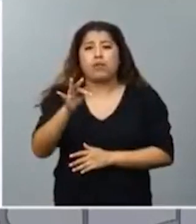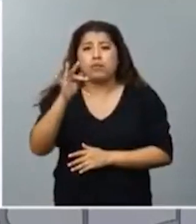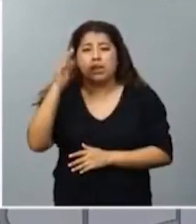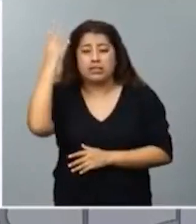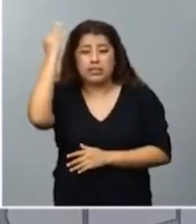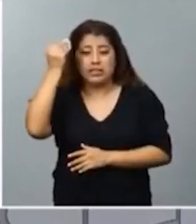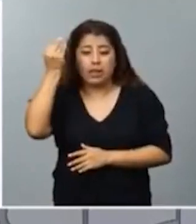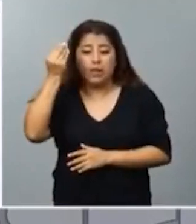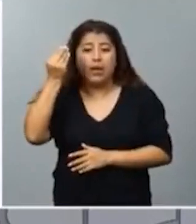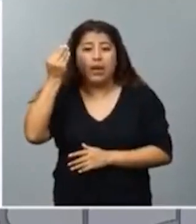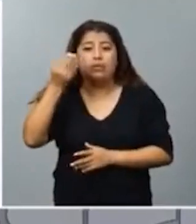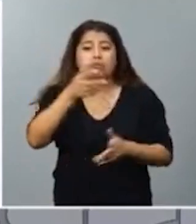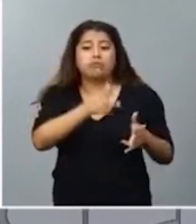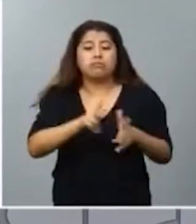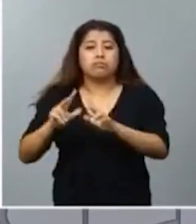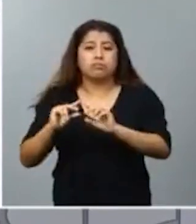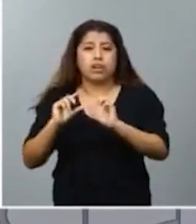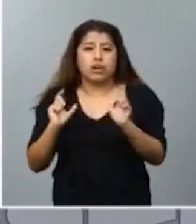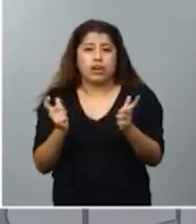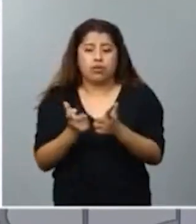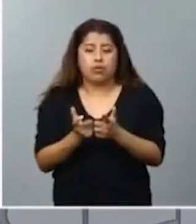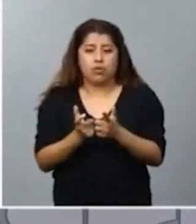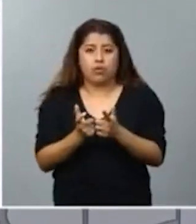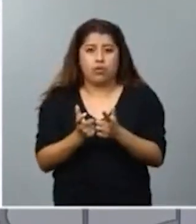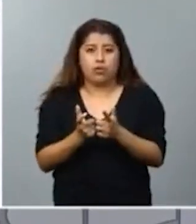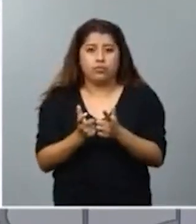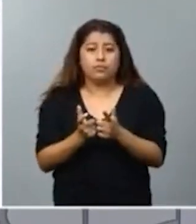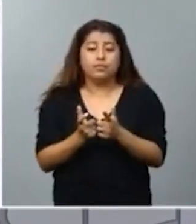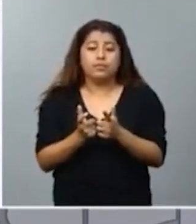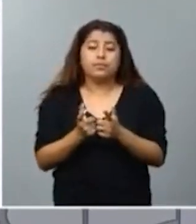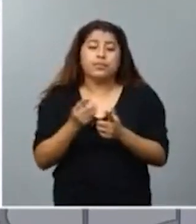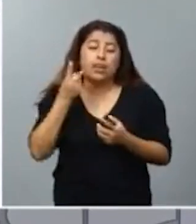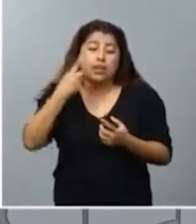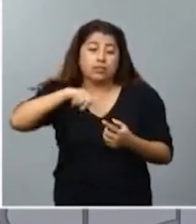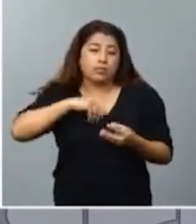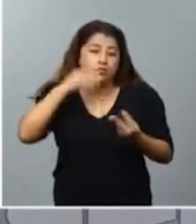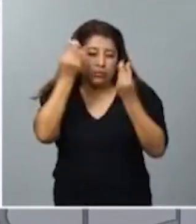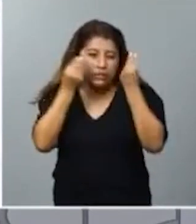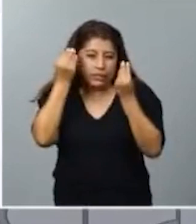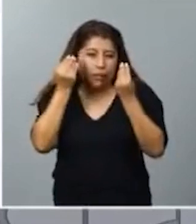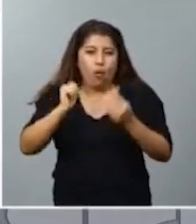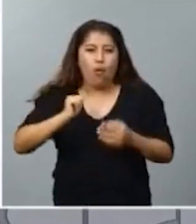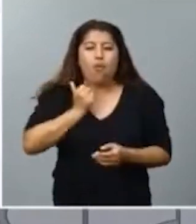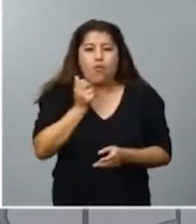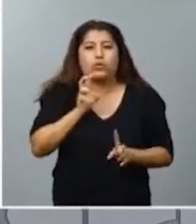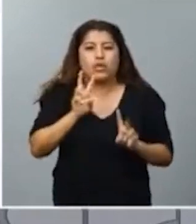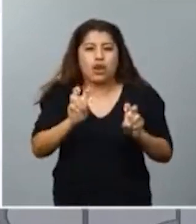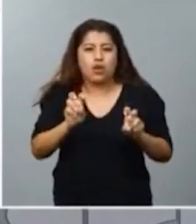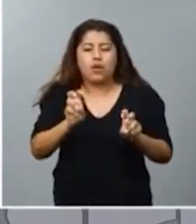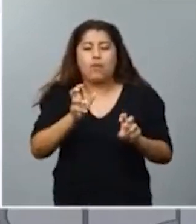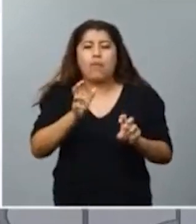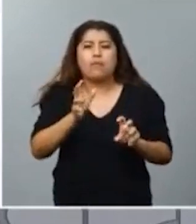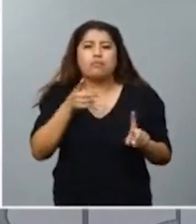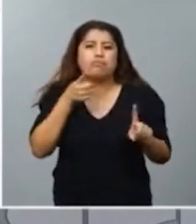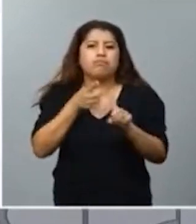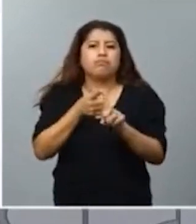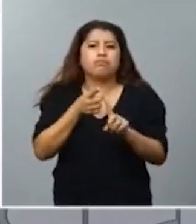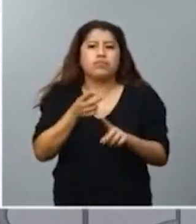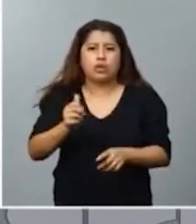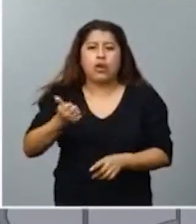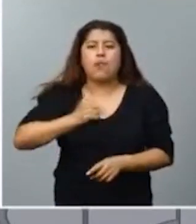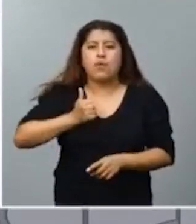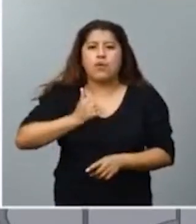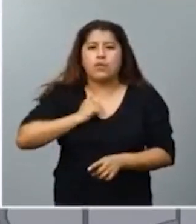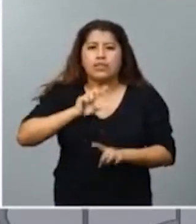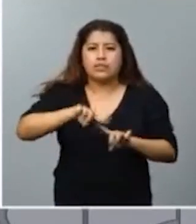a la mesa. Y es, a nuestro juicio, una buena oportunidad para aprovecharla y, en consecuencia,